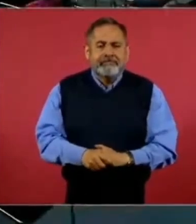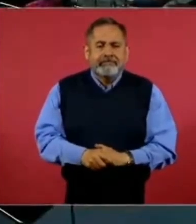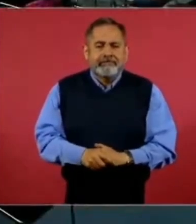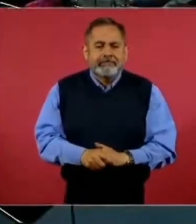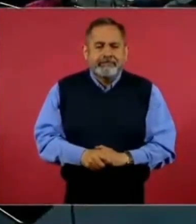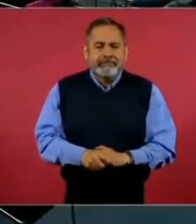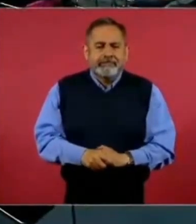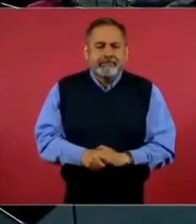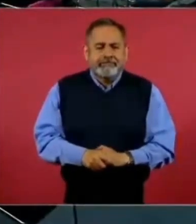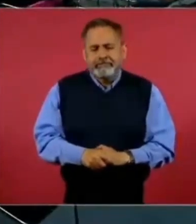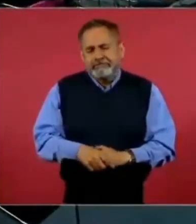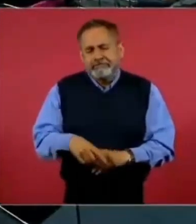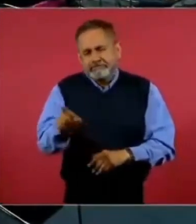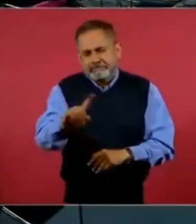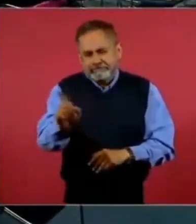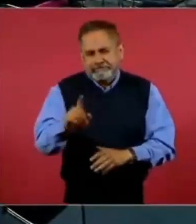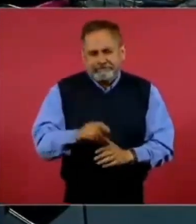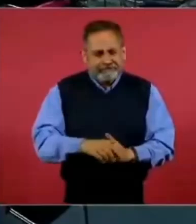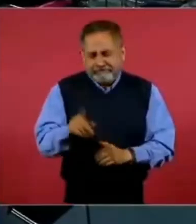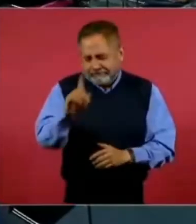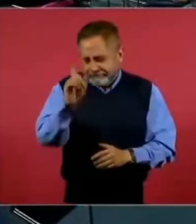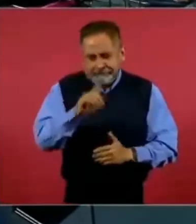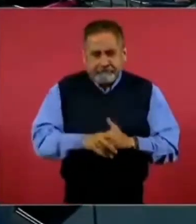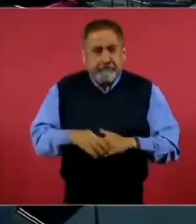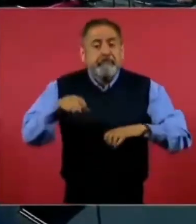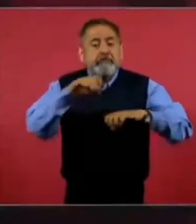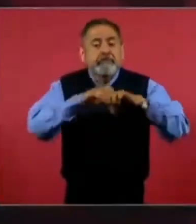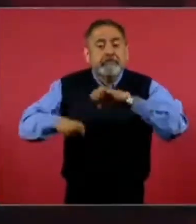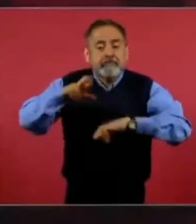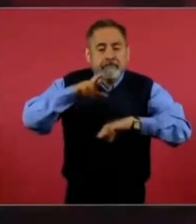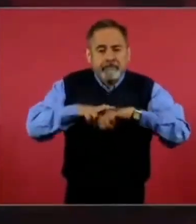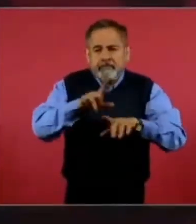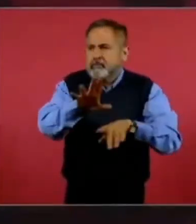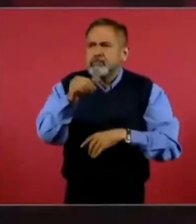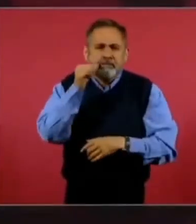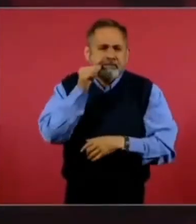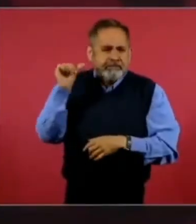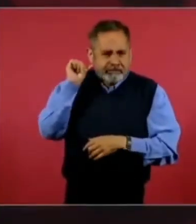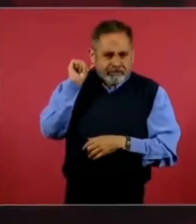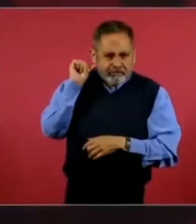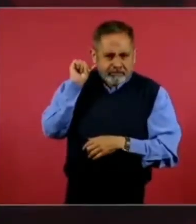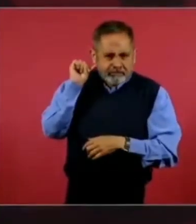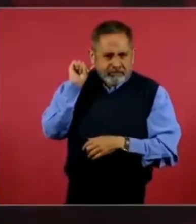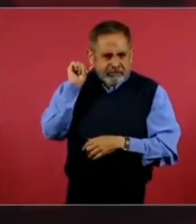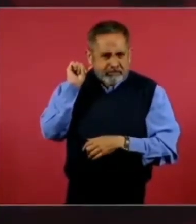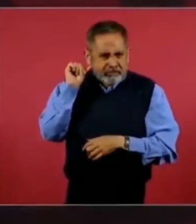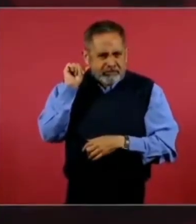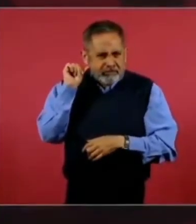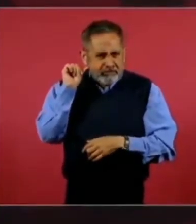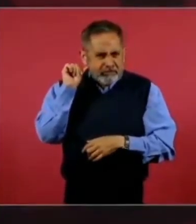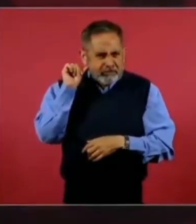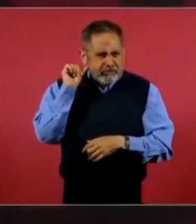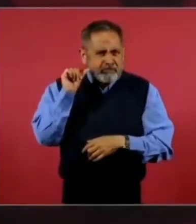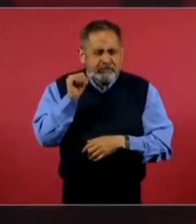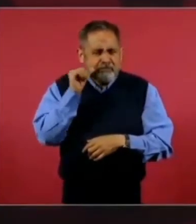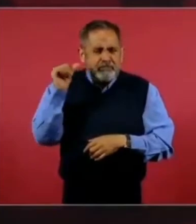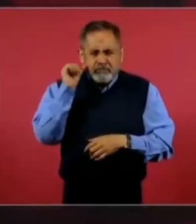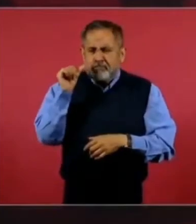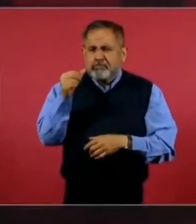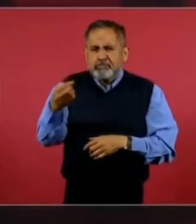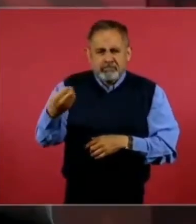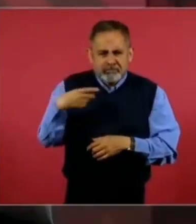No, no, con el embajador, ayer me dejó